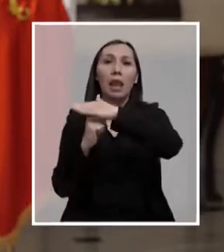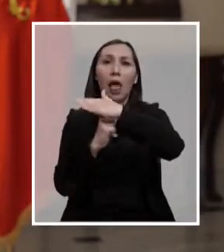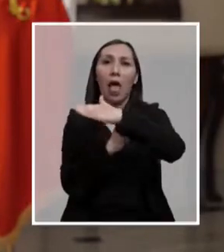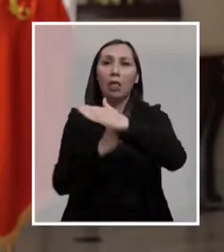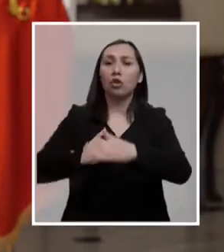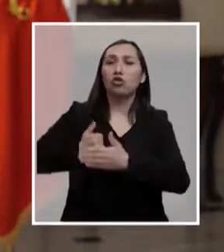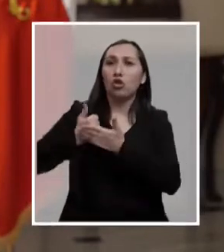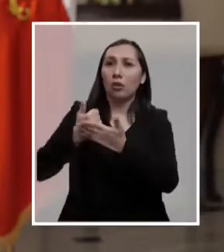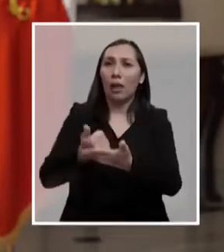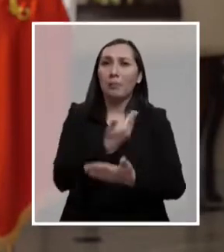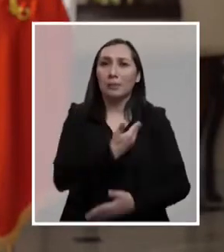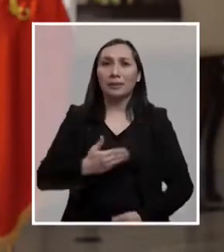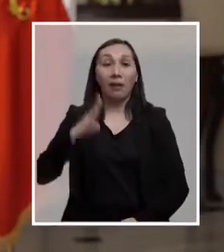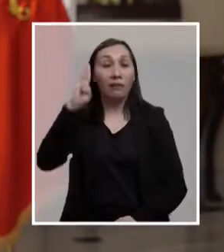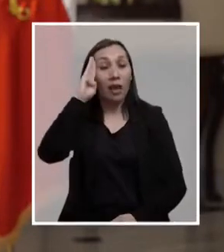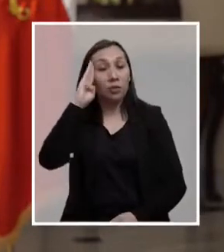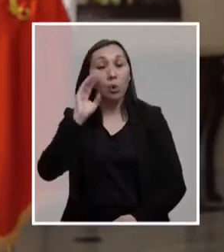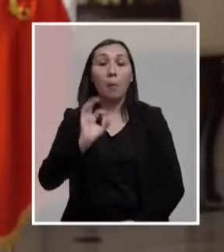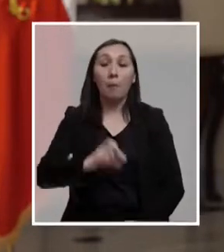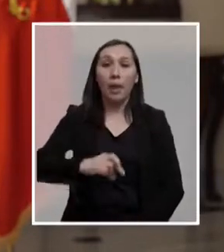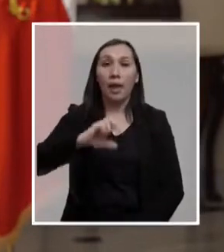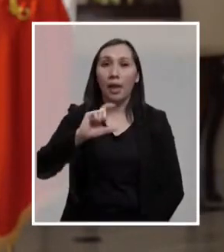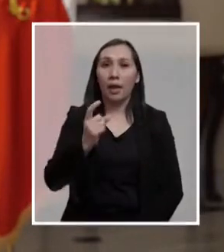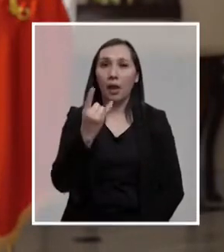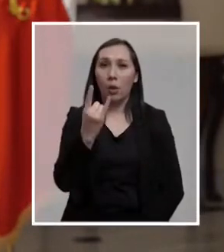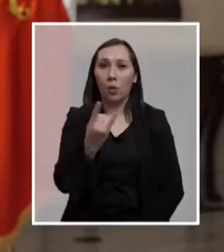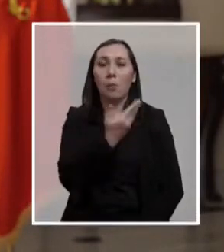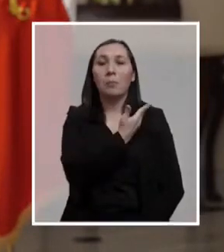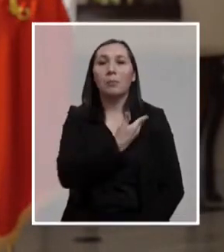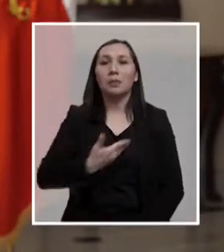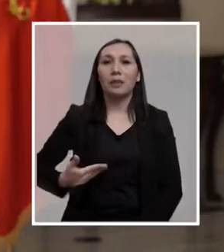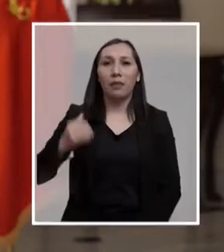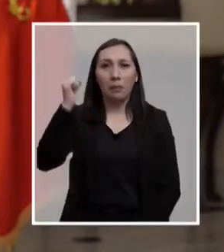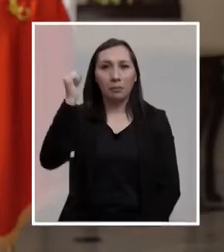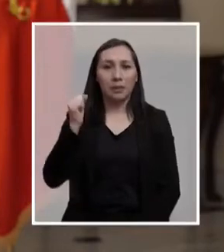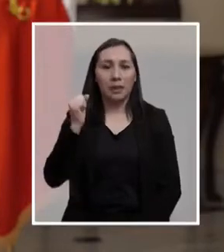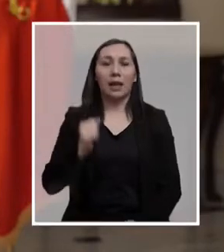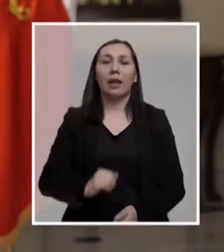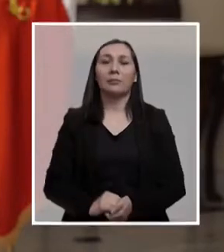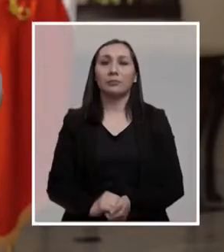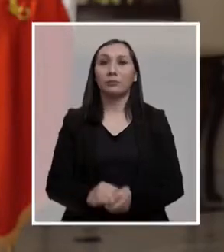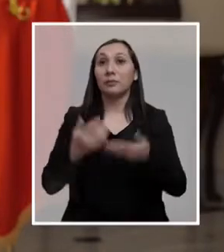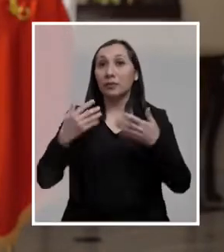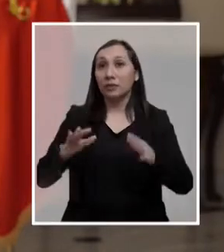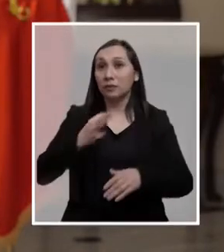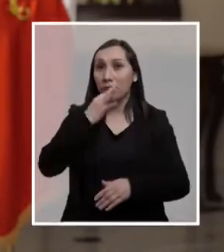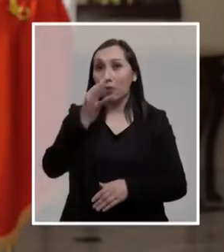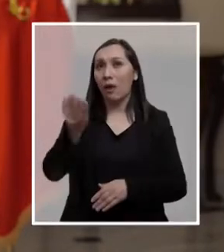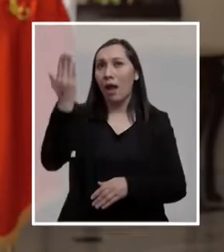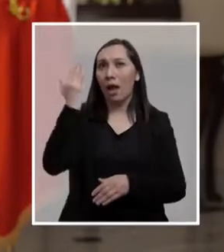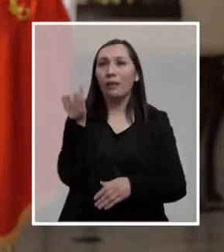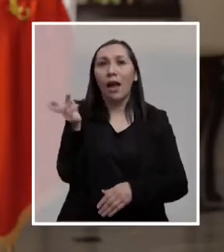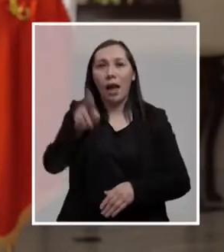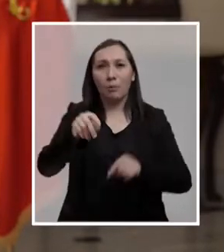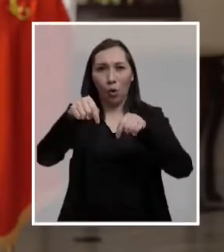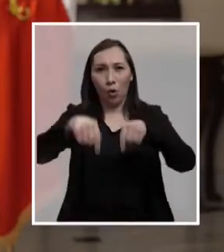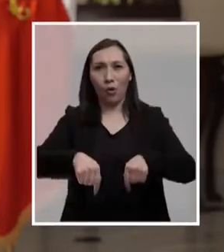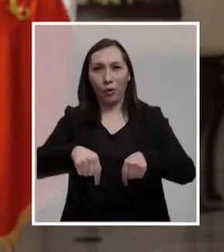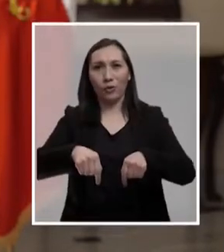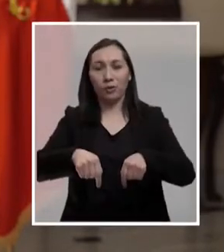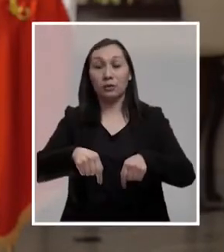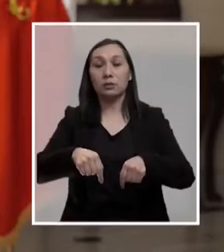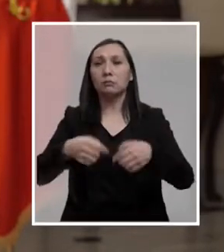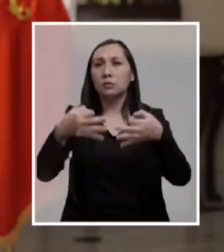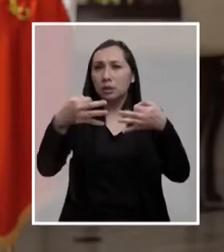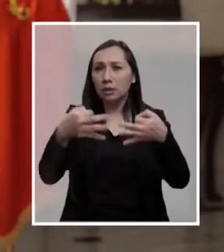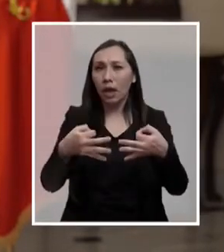de la presidenta Bachelet o la PGU del presidente Piñera. Ya lo he dicho antes y lo repito hoy. Es